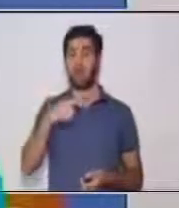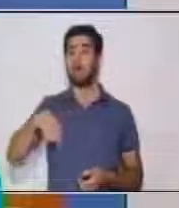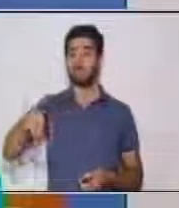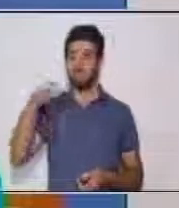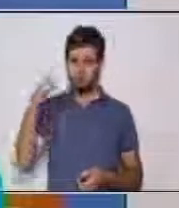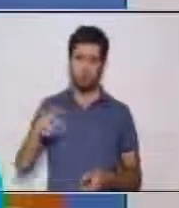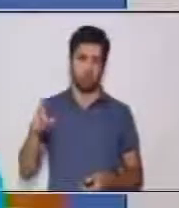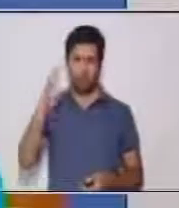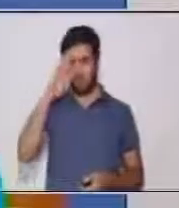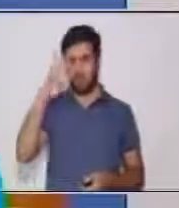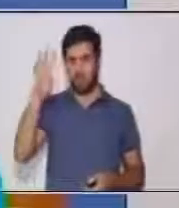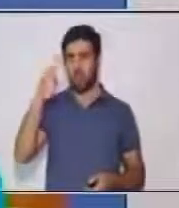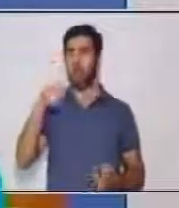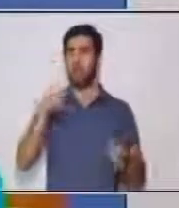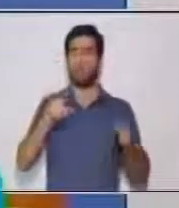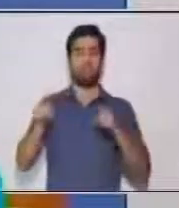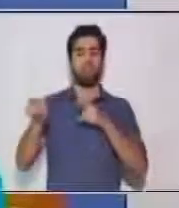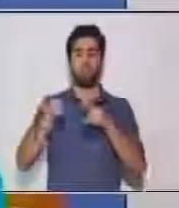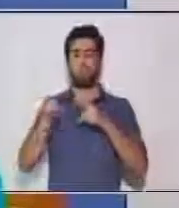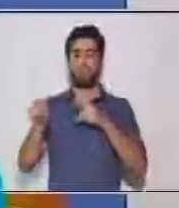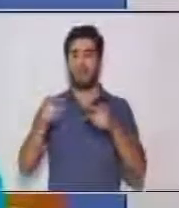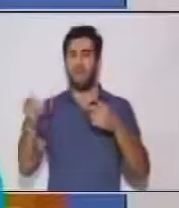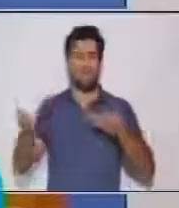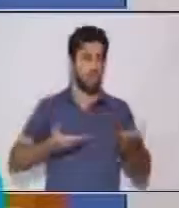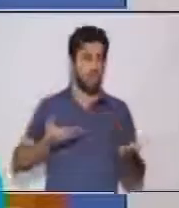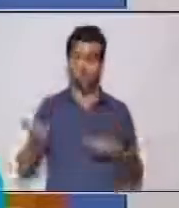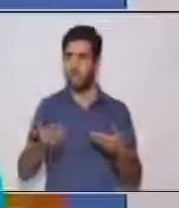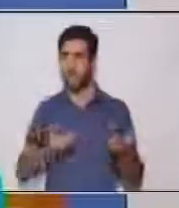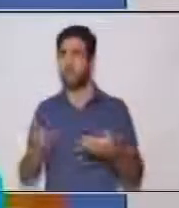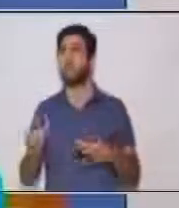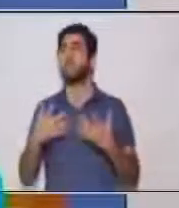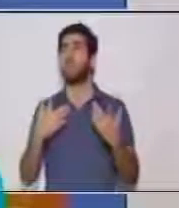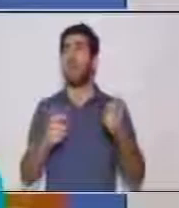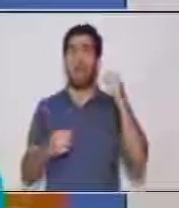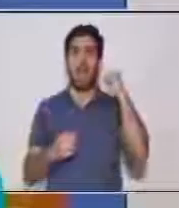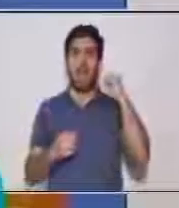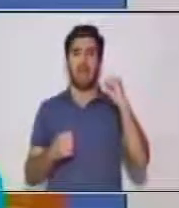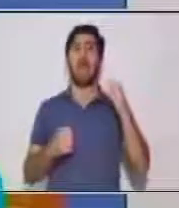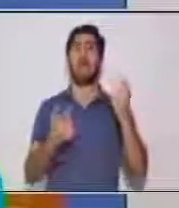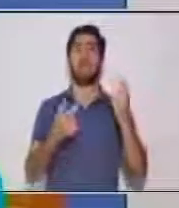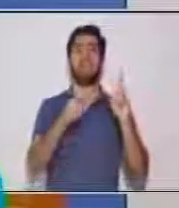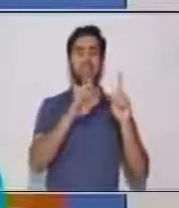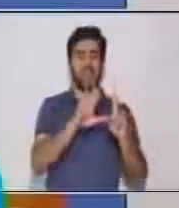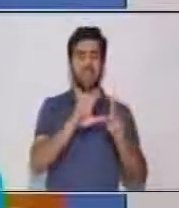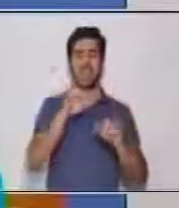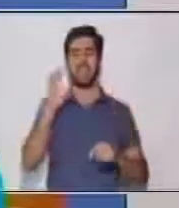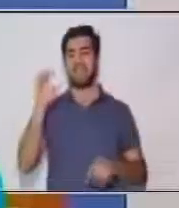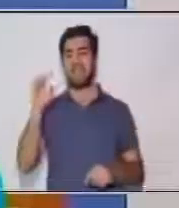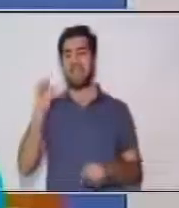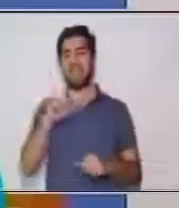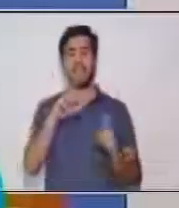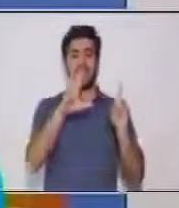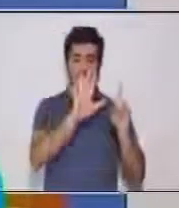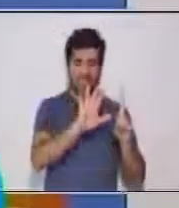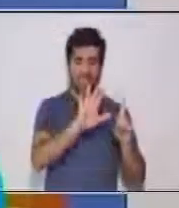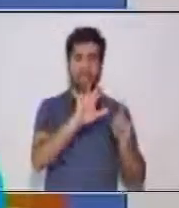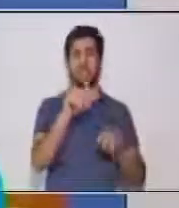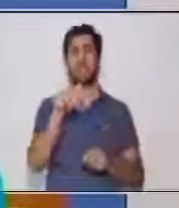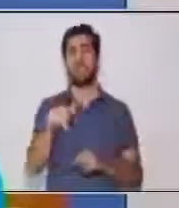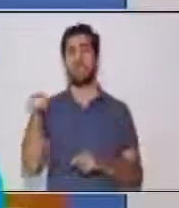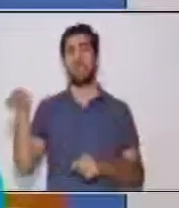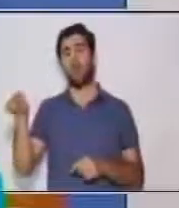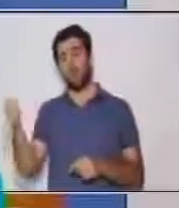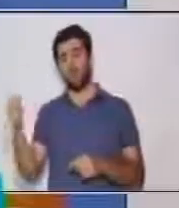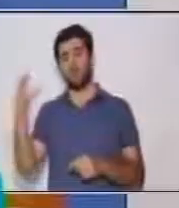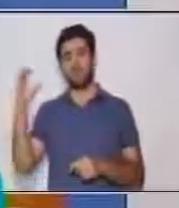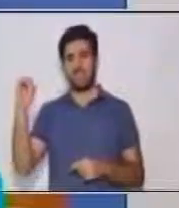el marcador en 6 a 0 a favor de la escuela 24. ¿Quién ganó? Aquí ya comprendemos. Entonces, ¿quién ganó? Si